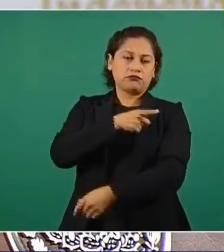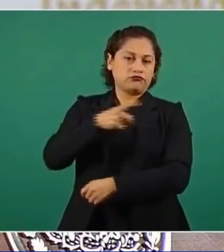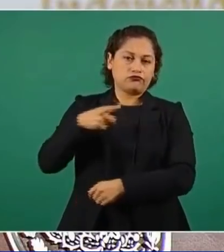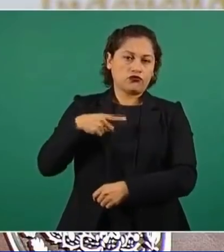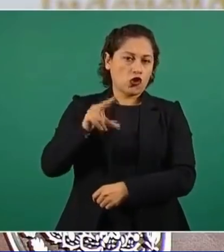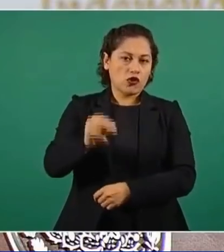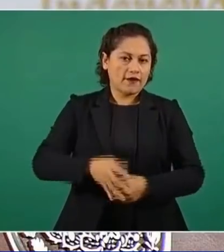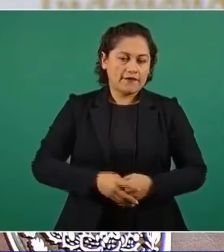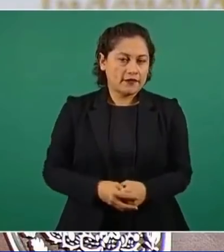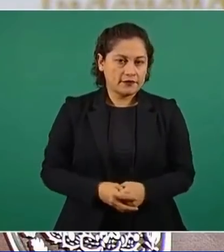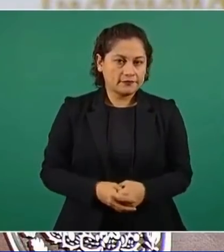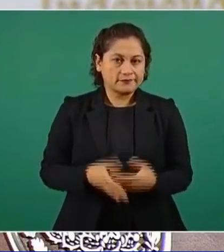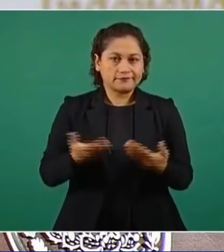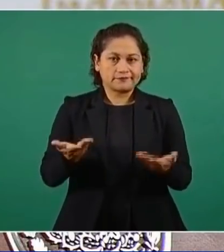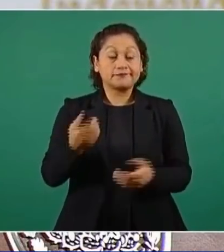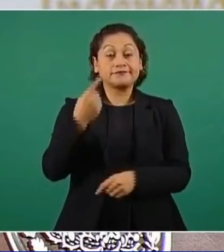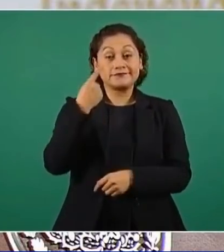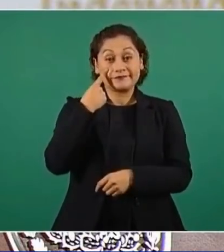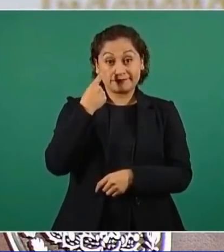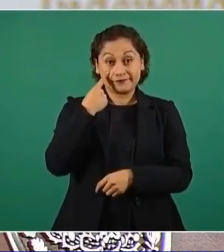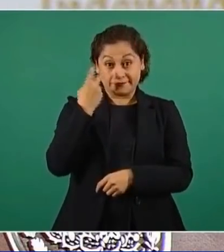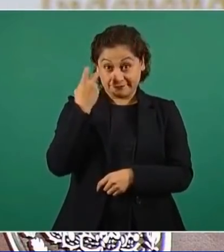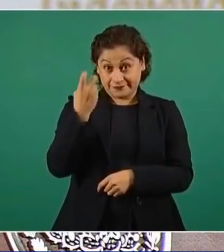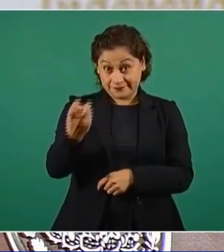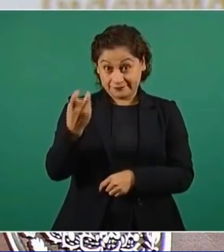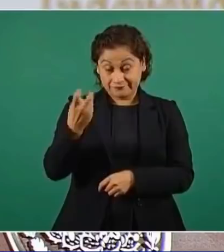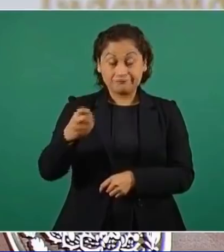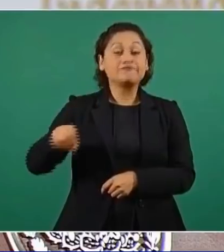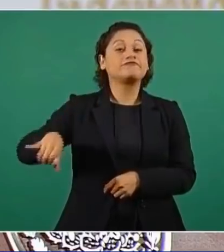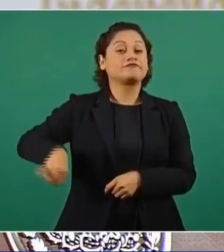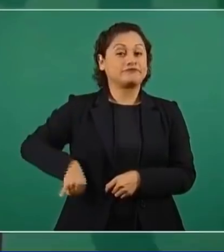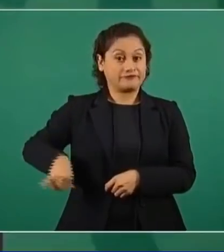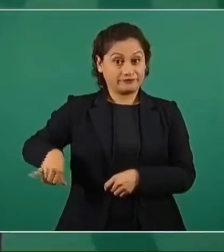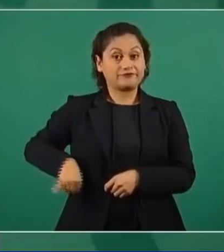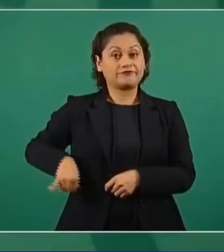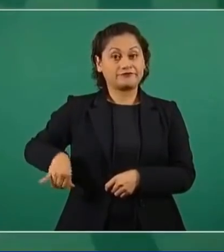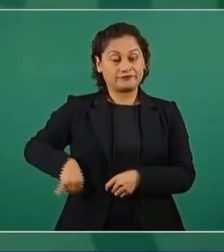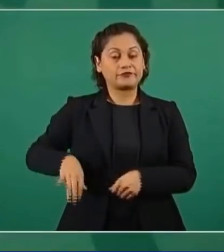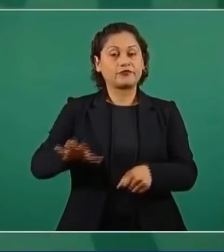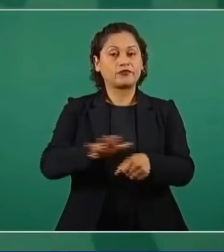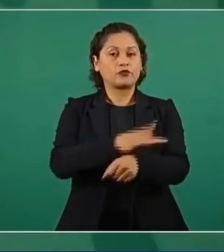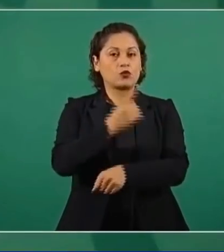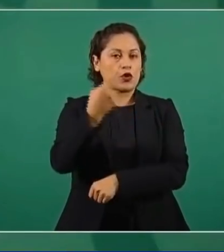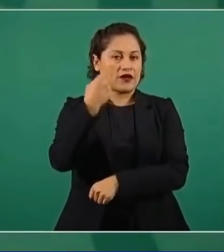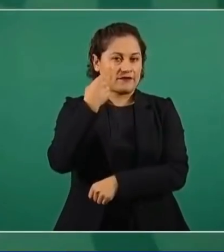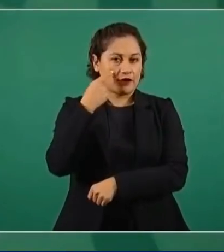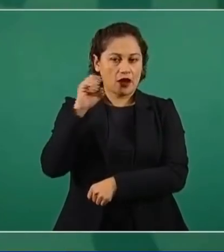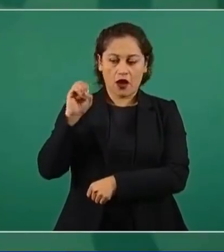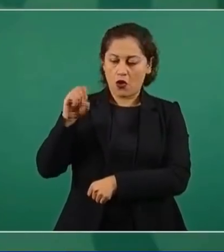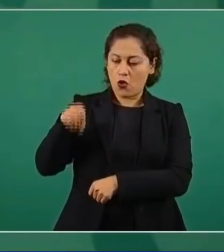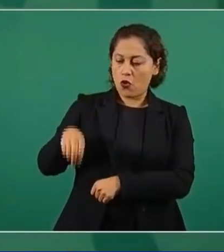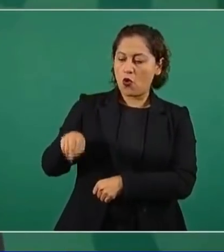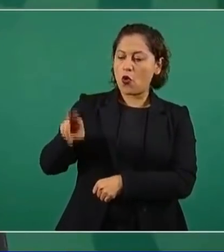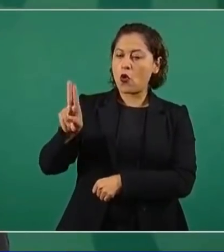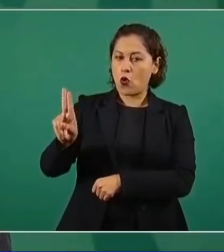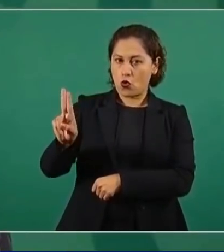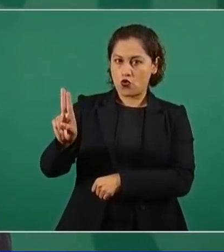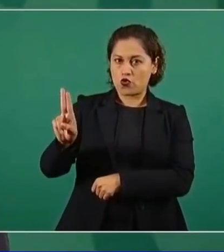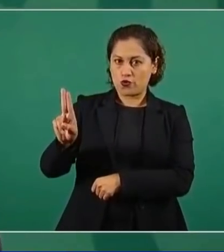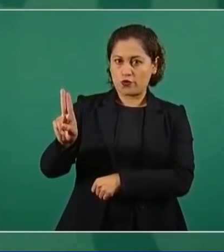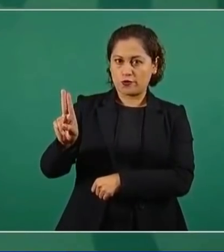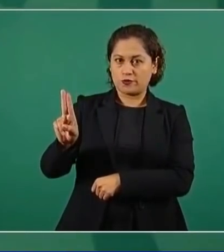Es muy interesante porque en Naciones Unidas, cuando